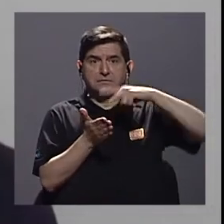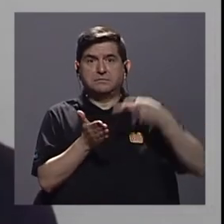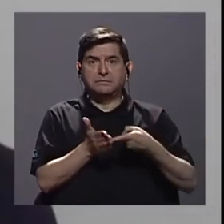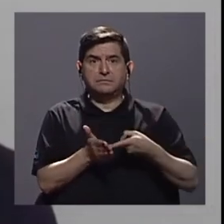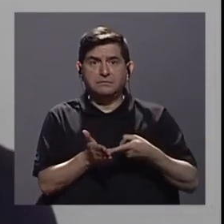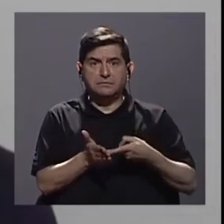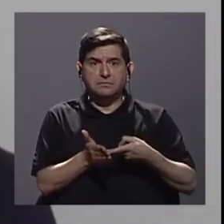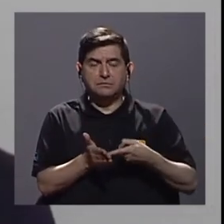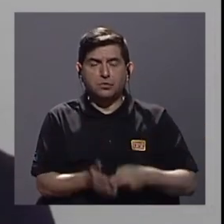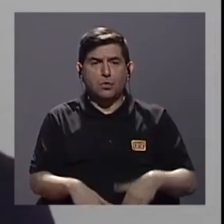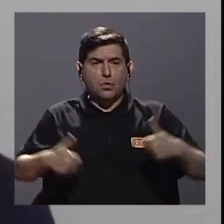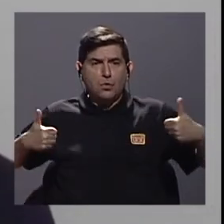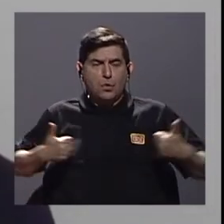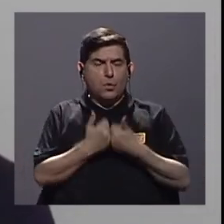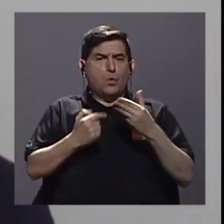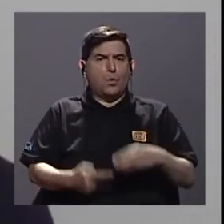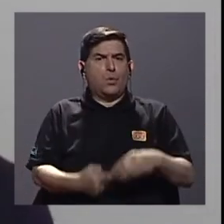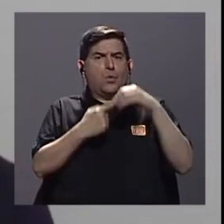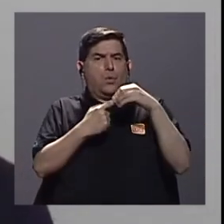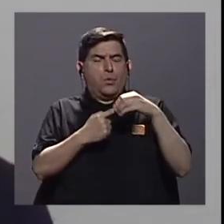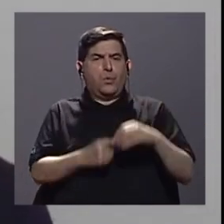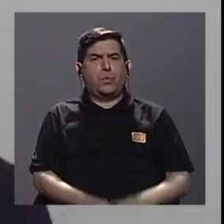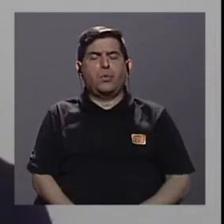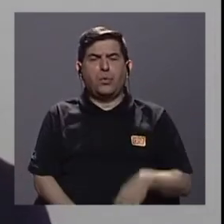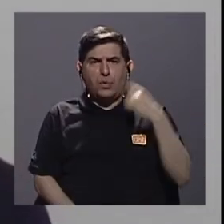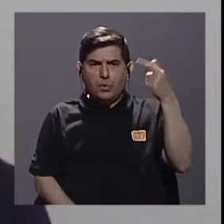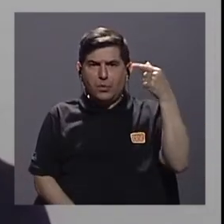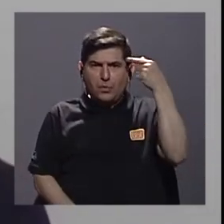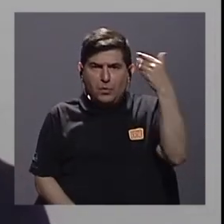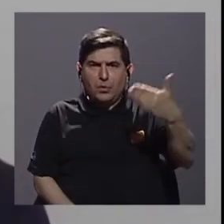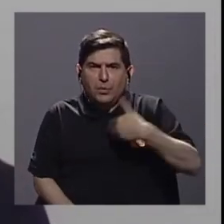uno de los desafíos más grandes que tiene la administración pública.